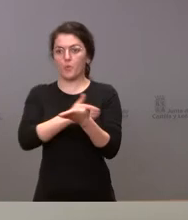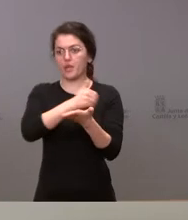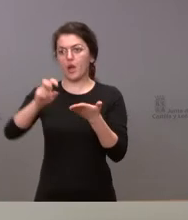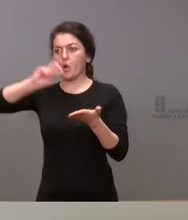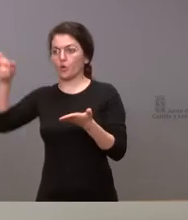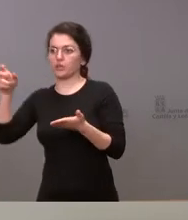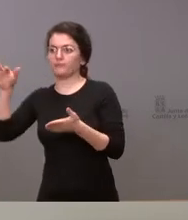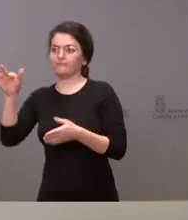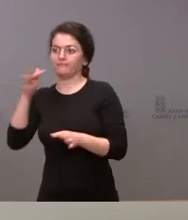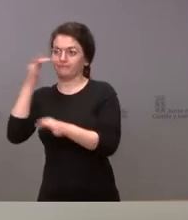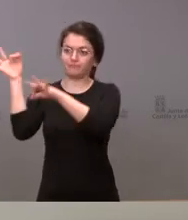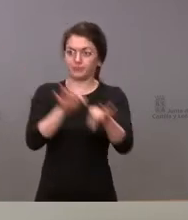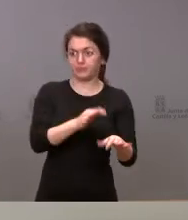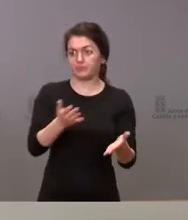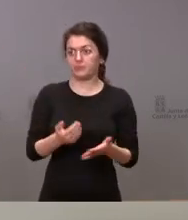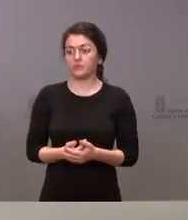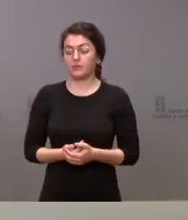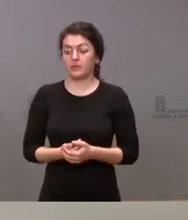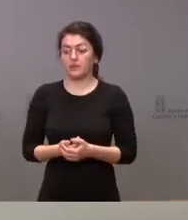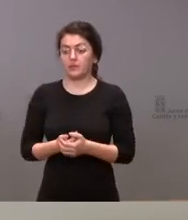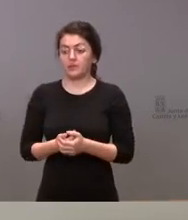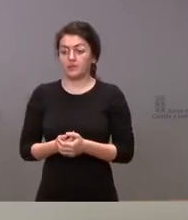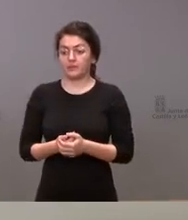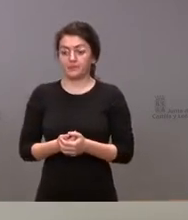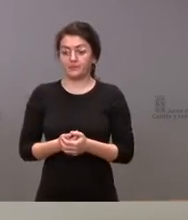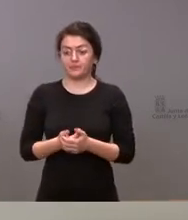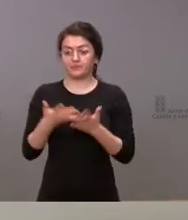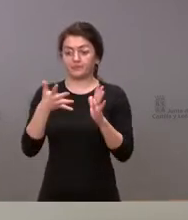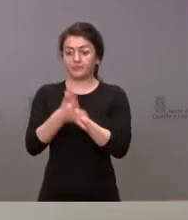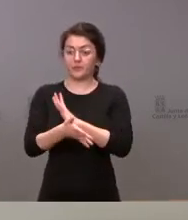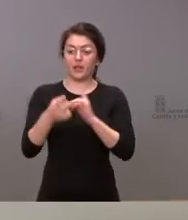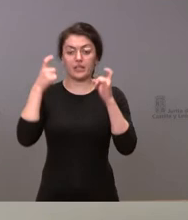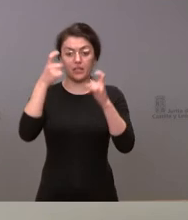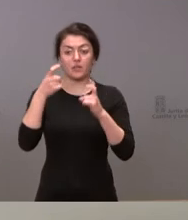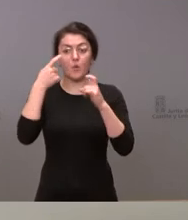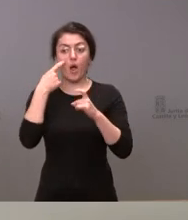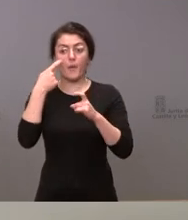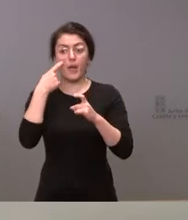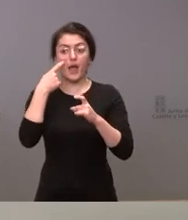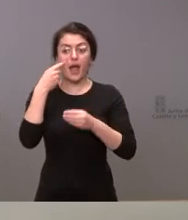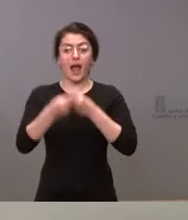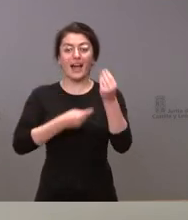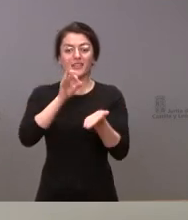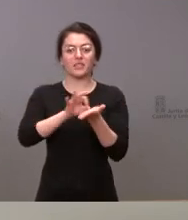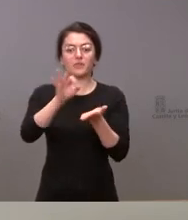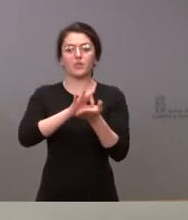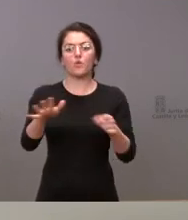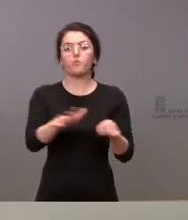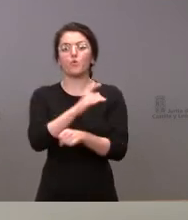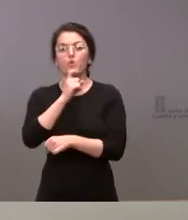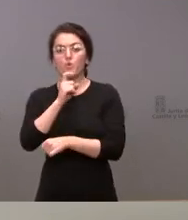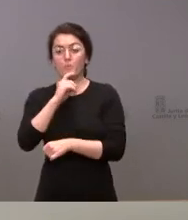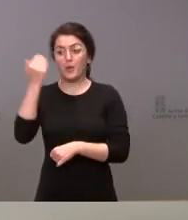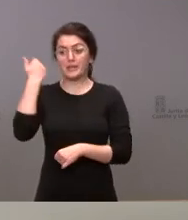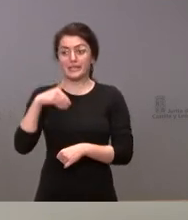es posible y vamos a analizar nuevas fórmulas de ir proveyendo servicios. Se están haciendo inversiones en esas zonas, en el área de salud